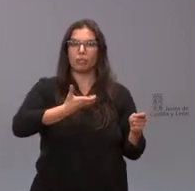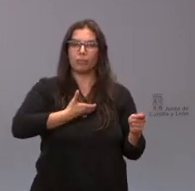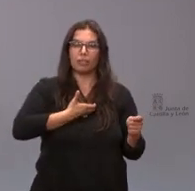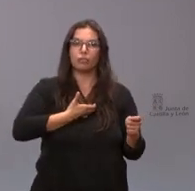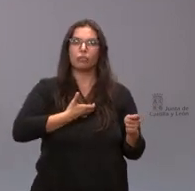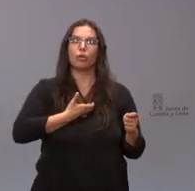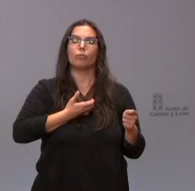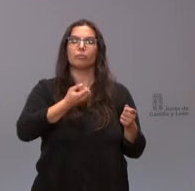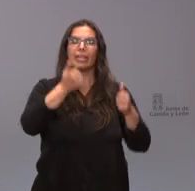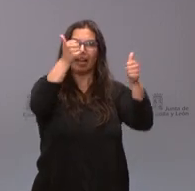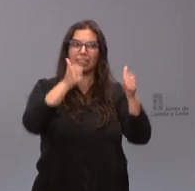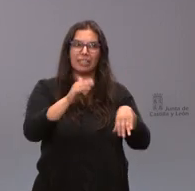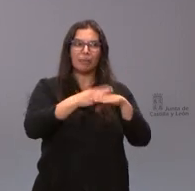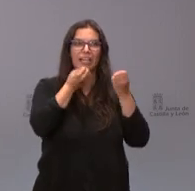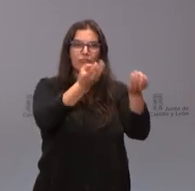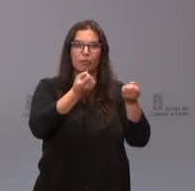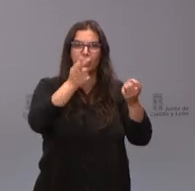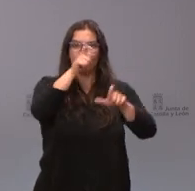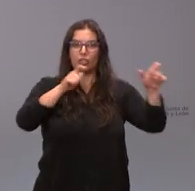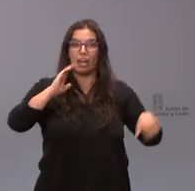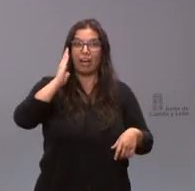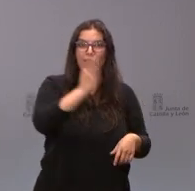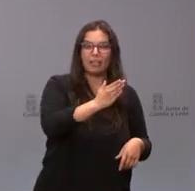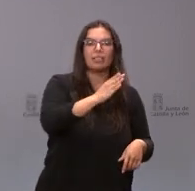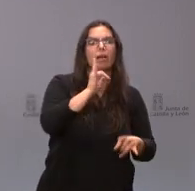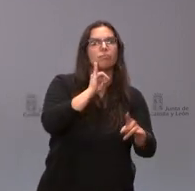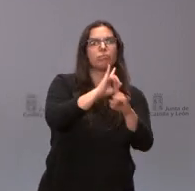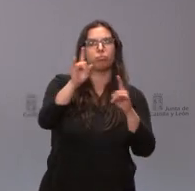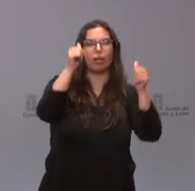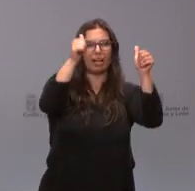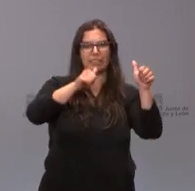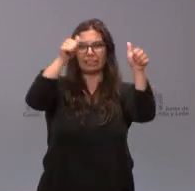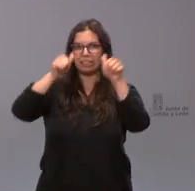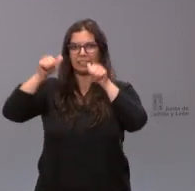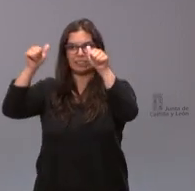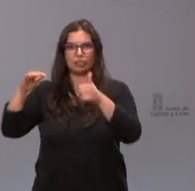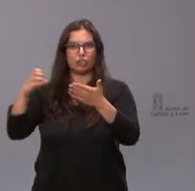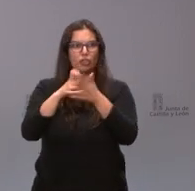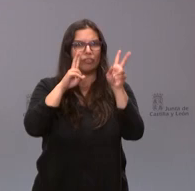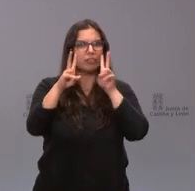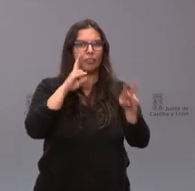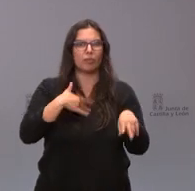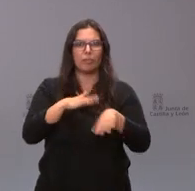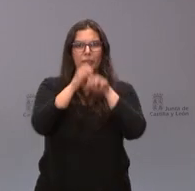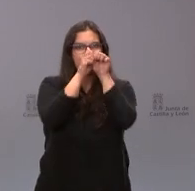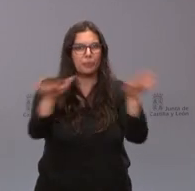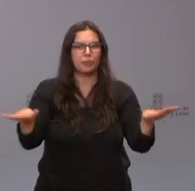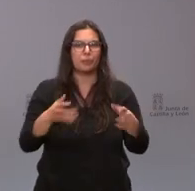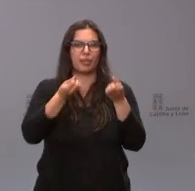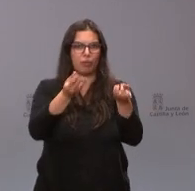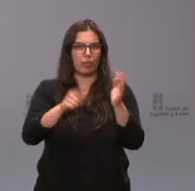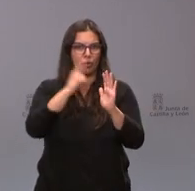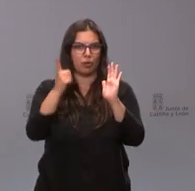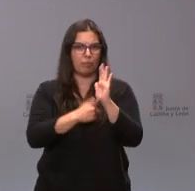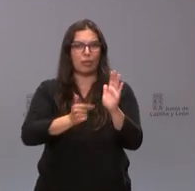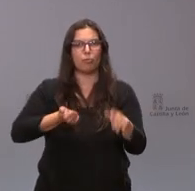informando a los afectados para que se pongan también en los tablones de anuncio de todas las localidades con el objeto de informar de estas posibilidades